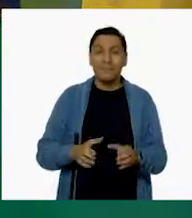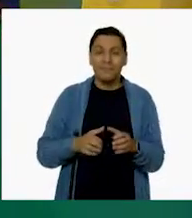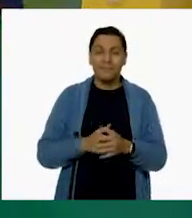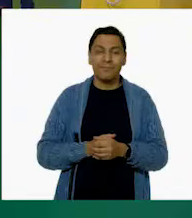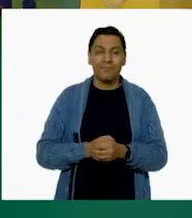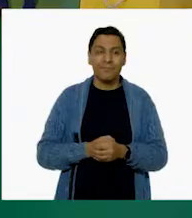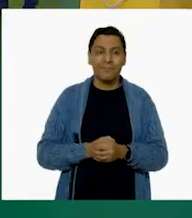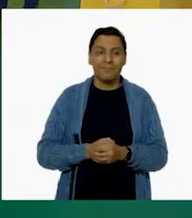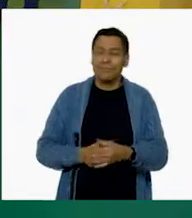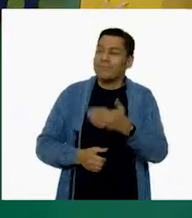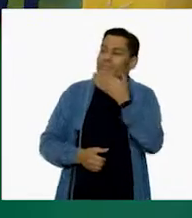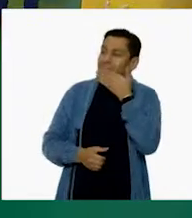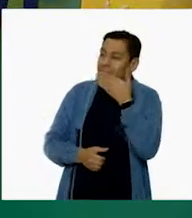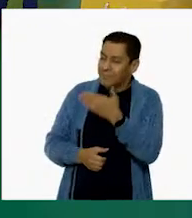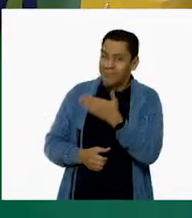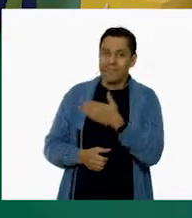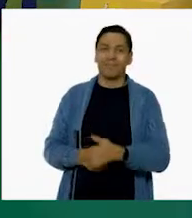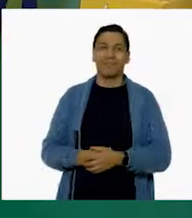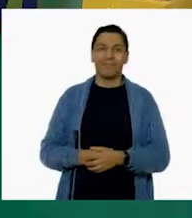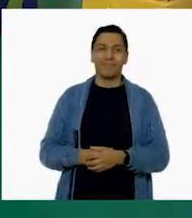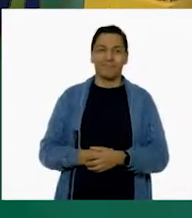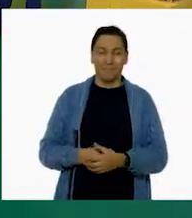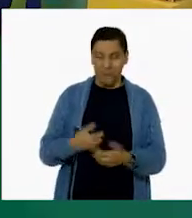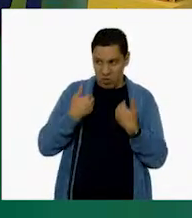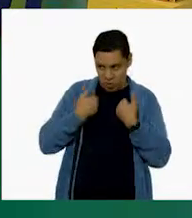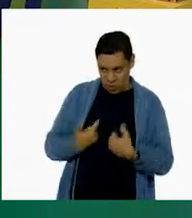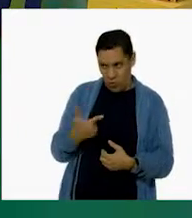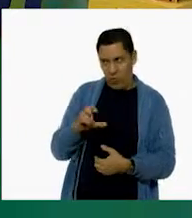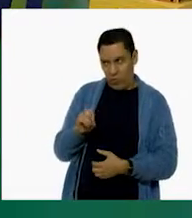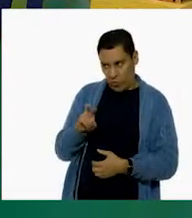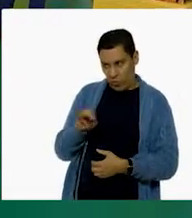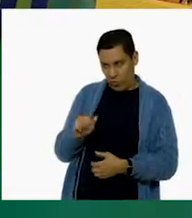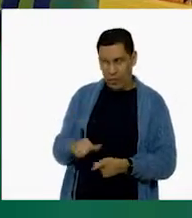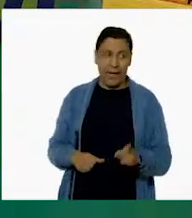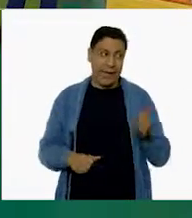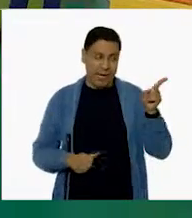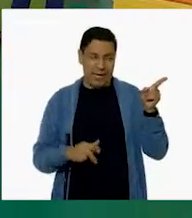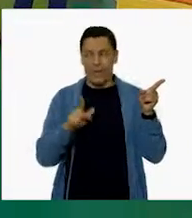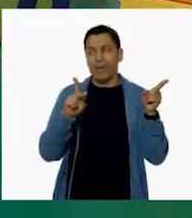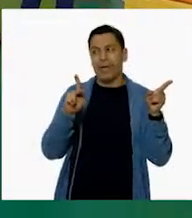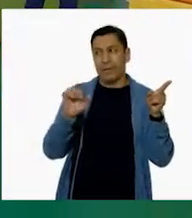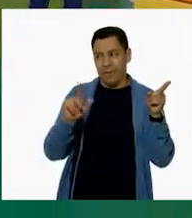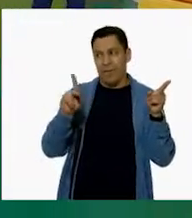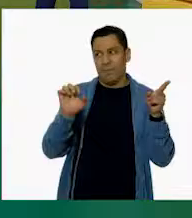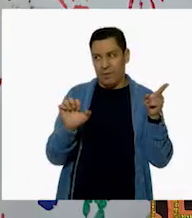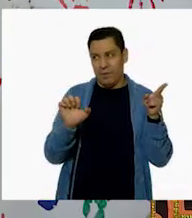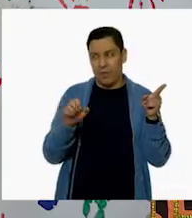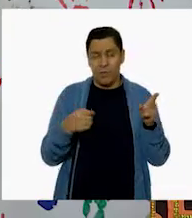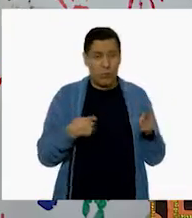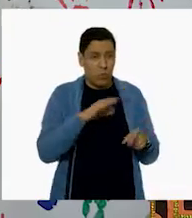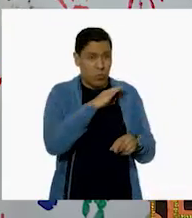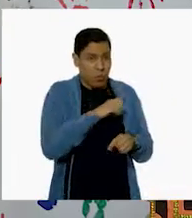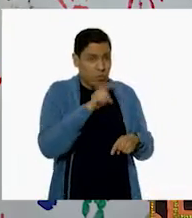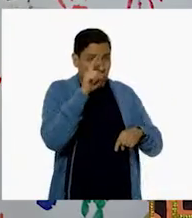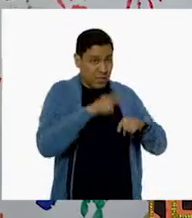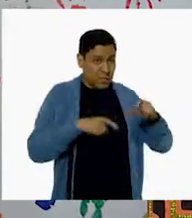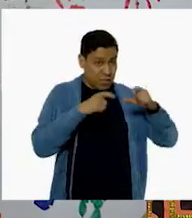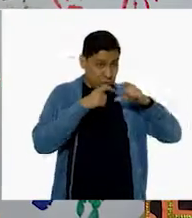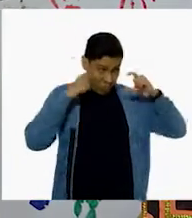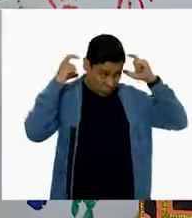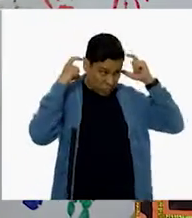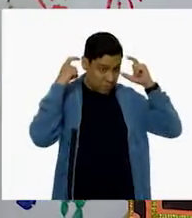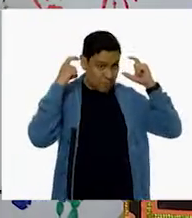Todo bien. Él es Pepe. Sí, hola. Yo soy Gloria. Ah, tú eres Gloria. Hola, Gloria. ¿Me permiten quitarme el cubrebocas? Claro que sí, adelante.